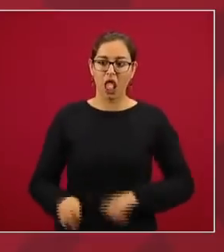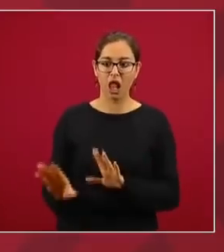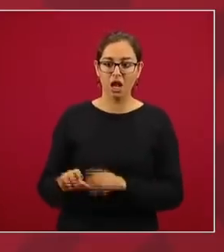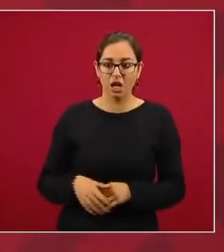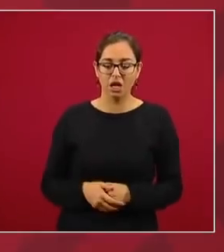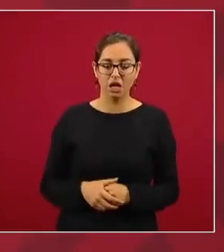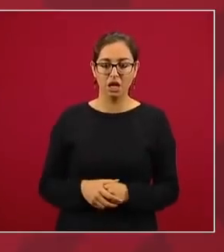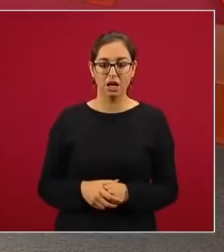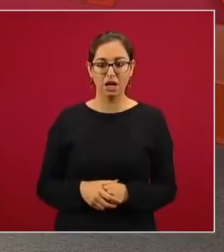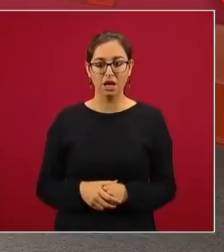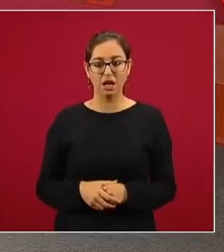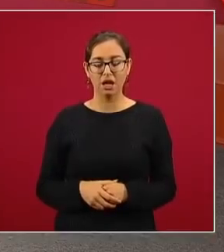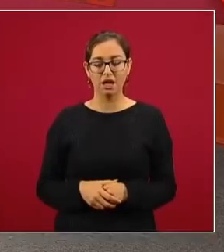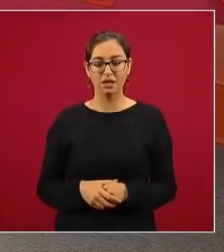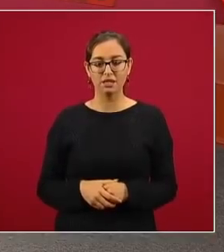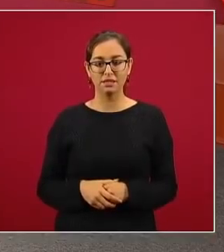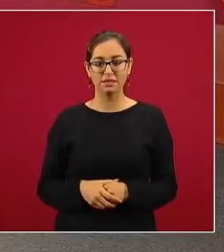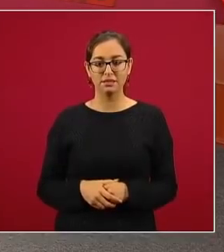gente.